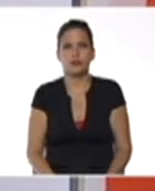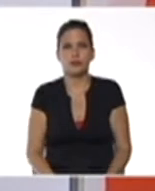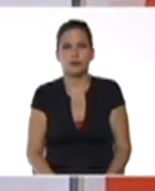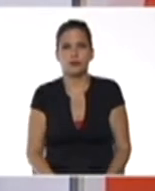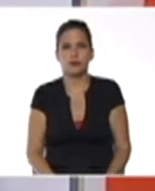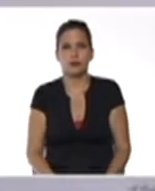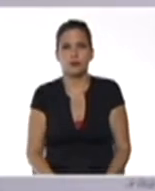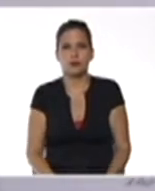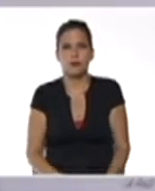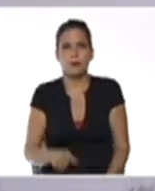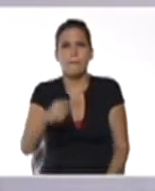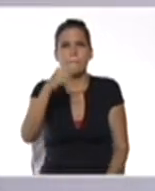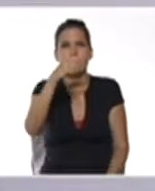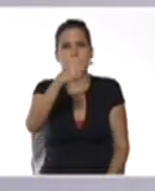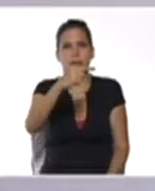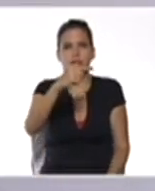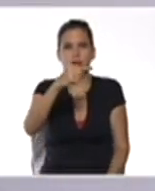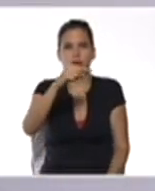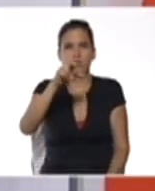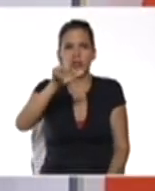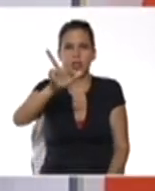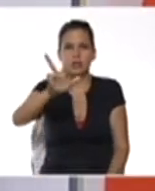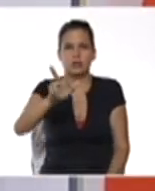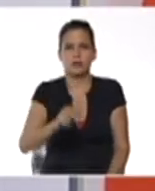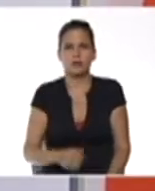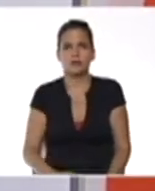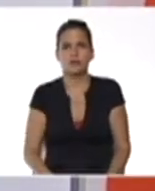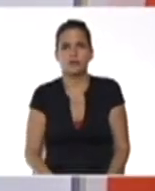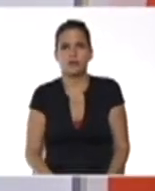mayor, da también menos 3.